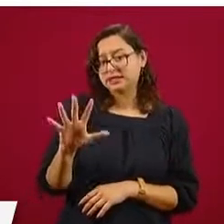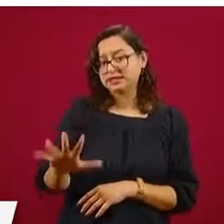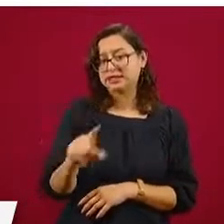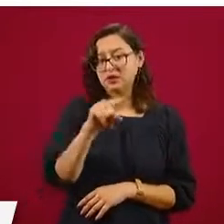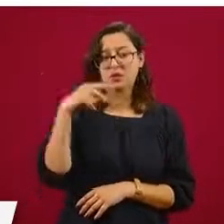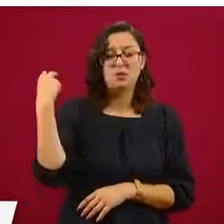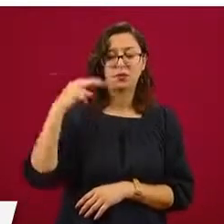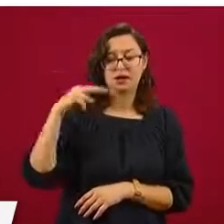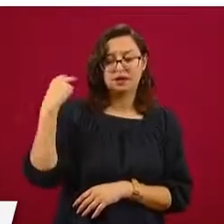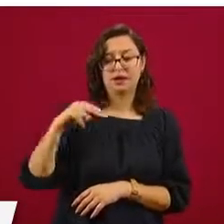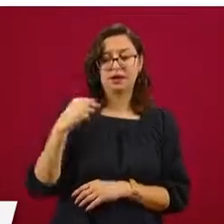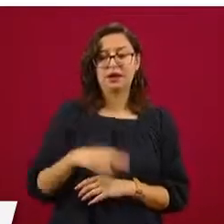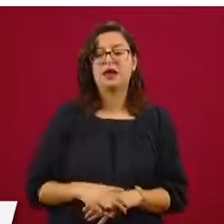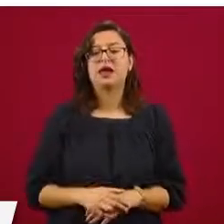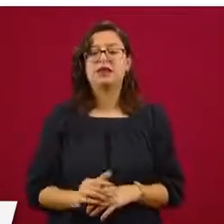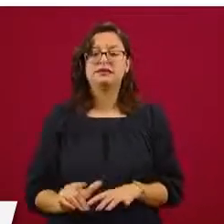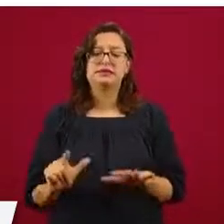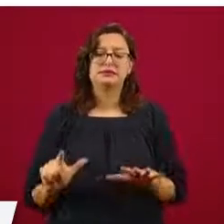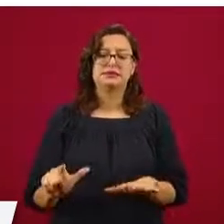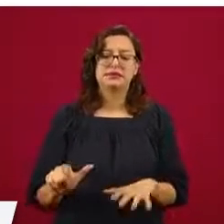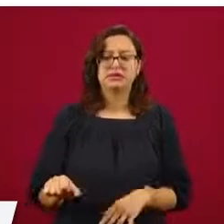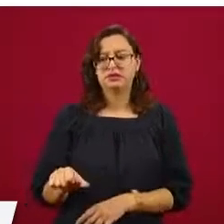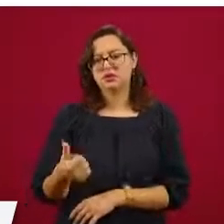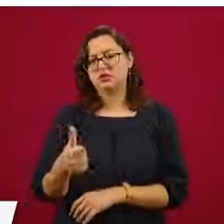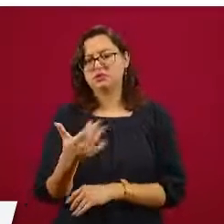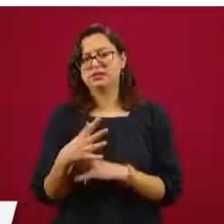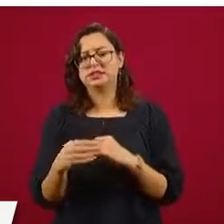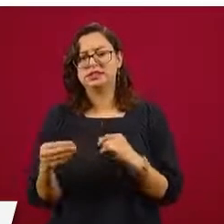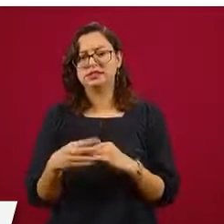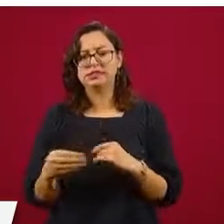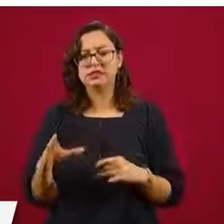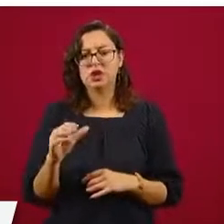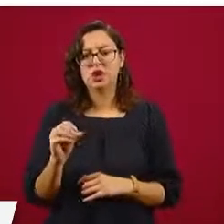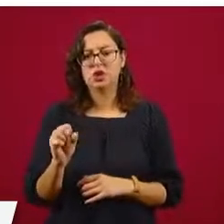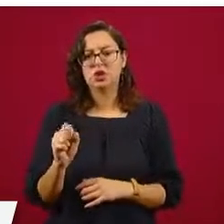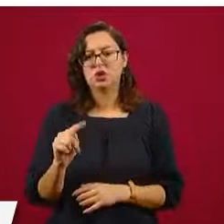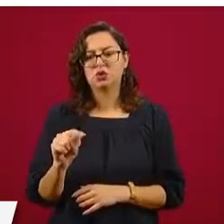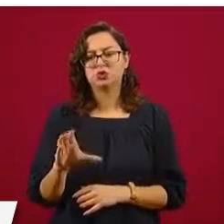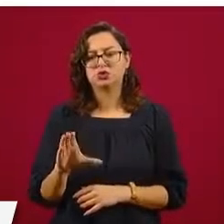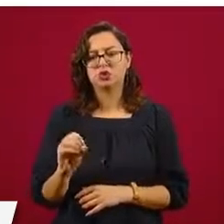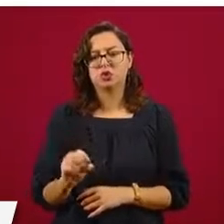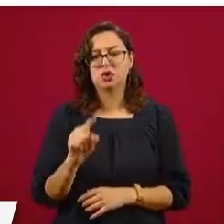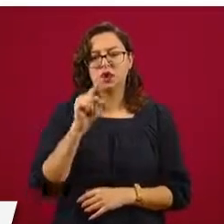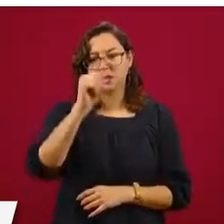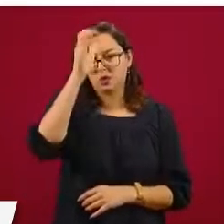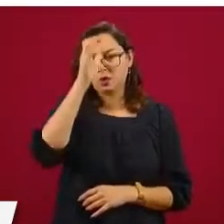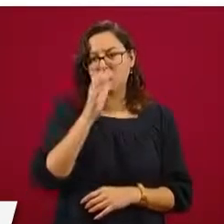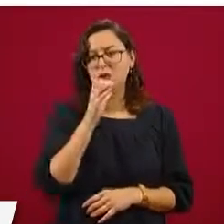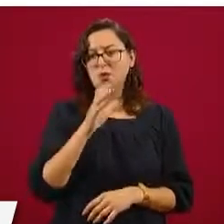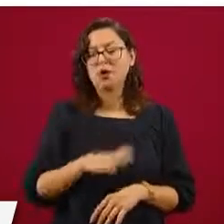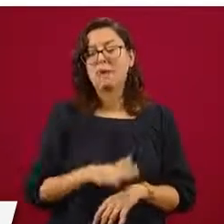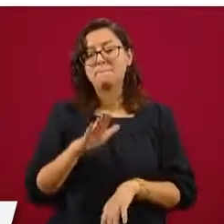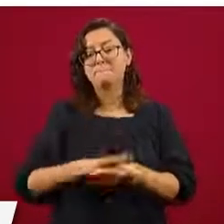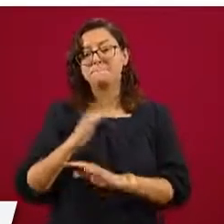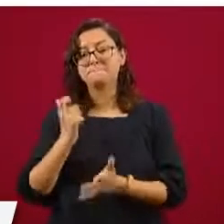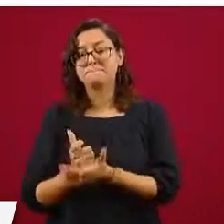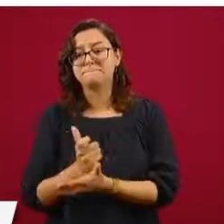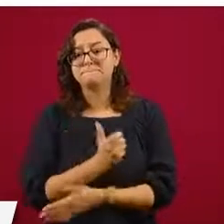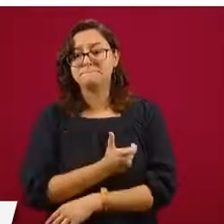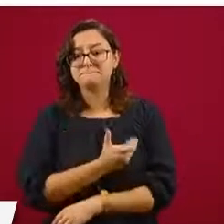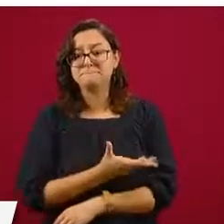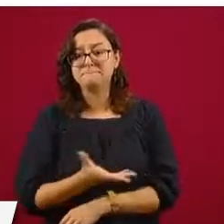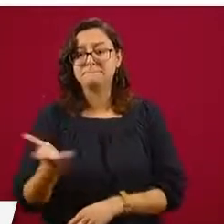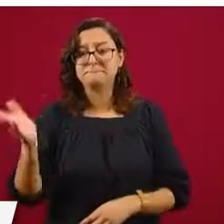del Río, Veracruz, y 17 pesos con 11 centavos, Costco en Saltillo, Coahuila. La más cara, Chevron 22